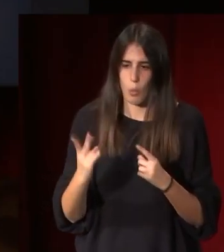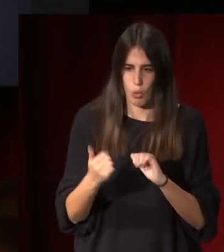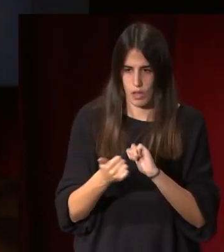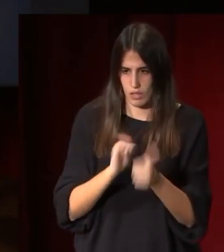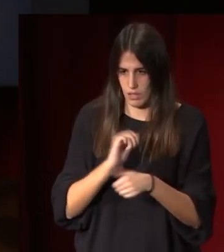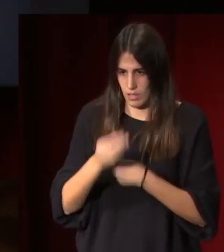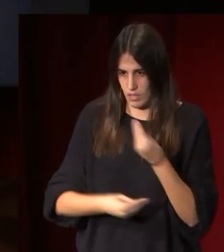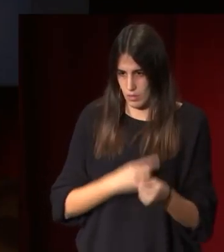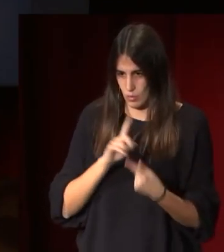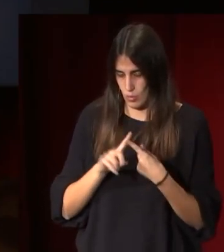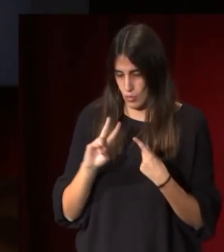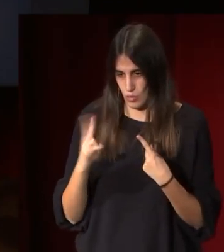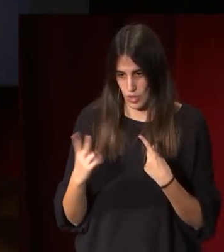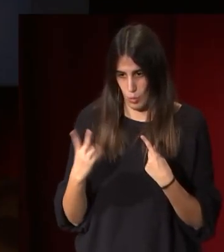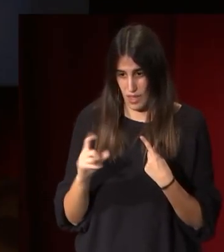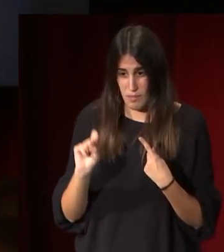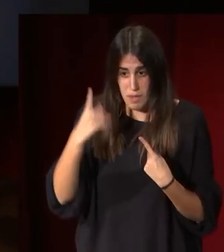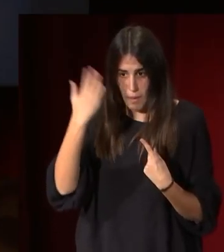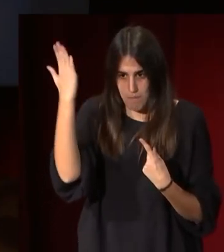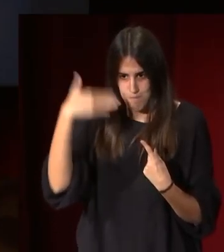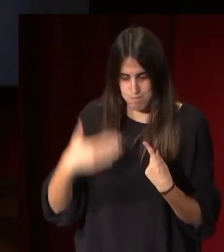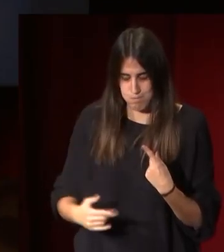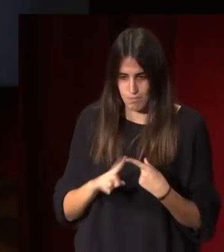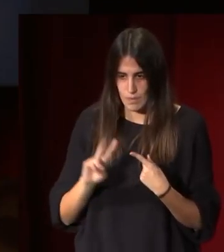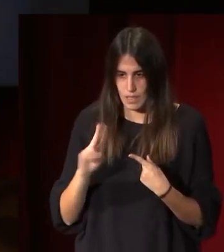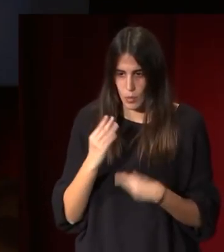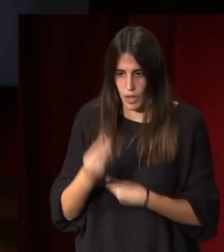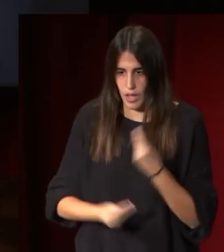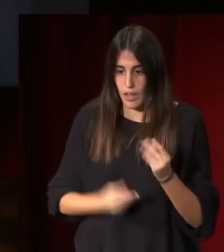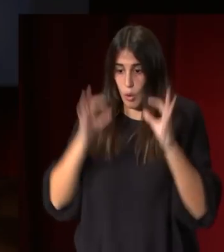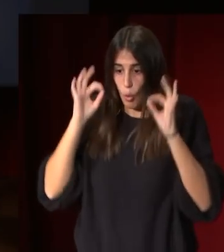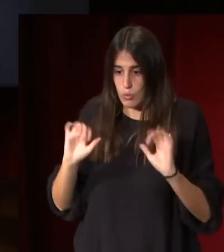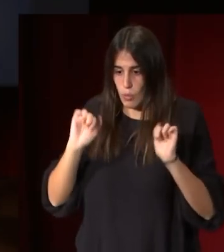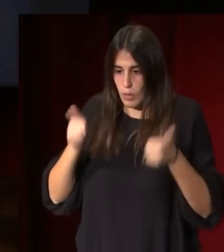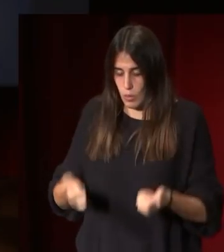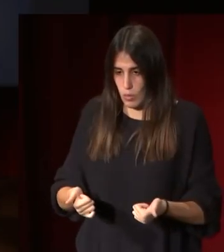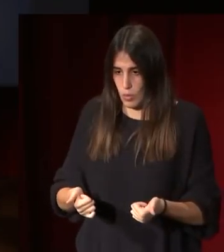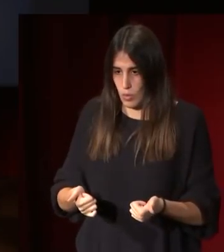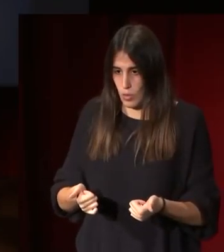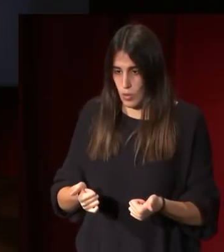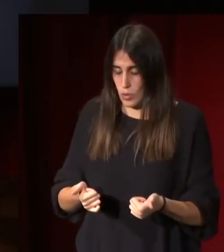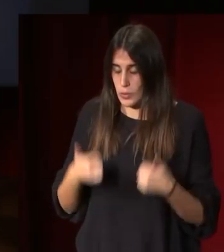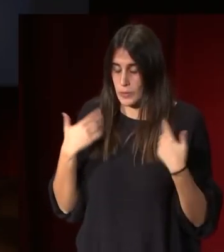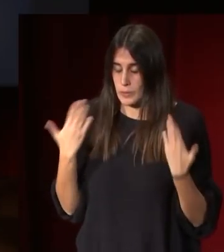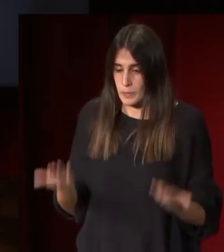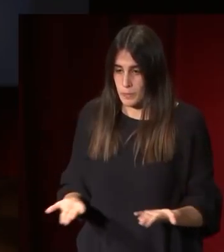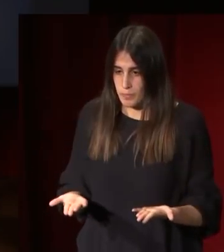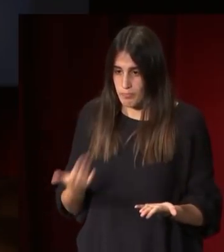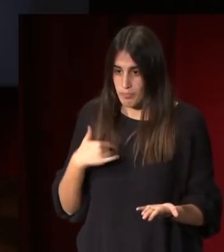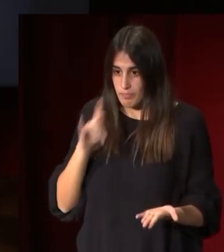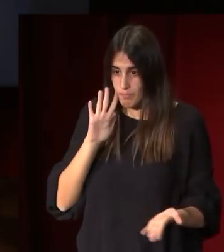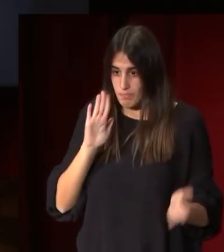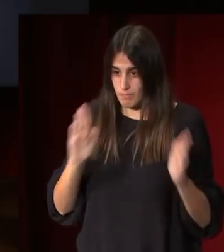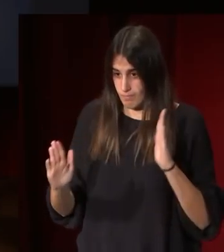versión que Álvarez Cubero volvió a iniciar a esculpir en esos